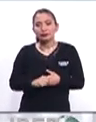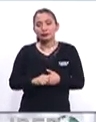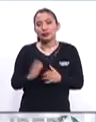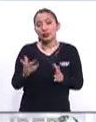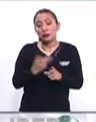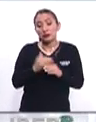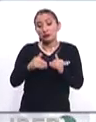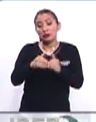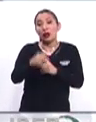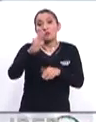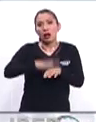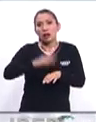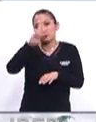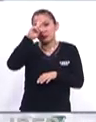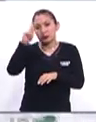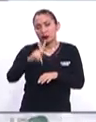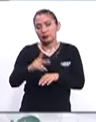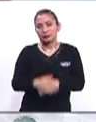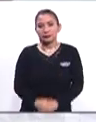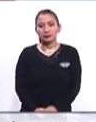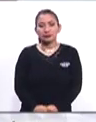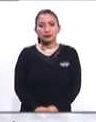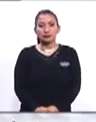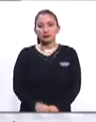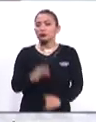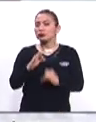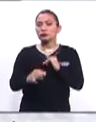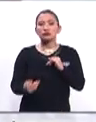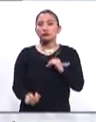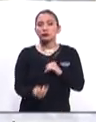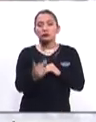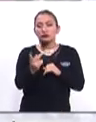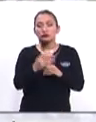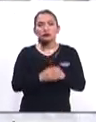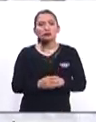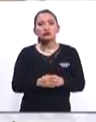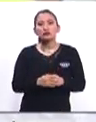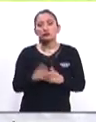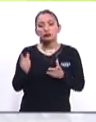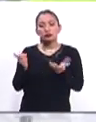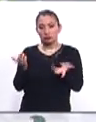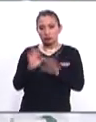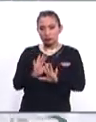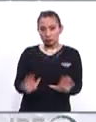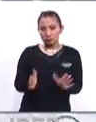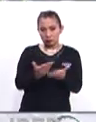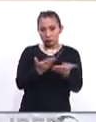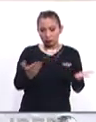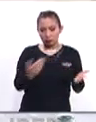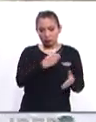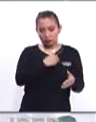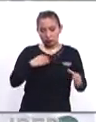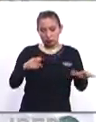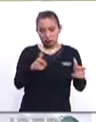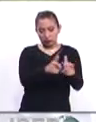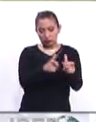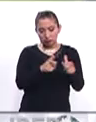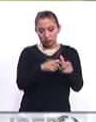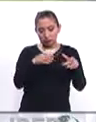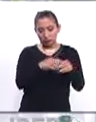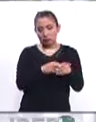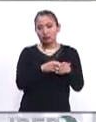que no pase más de lo que acabó de suceder. Última pregunta Andrés, el grupo, bueno ya ahora integrado como un